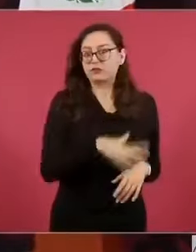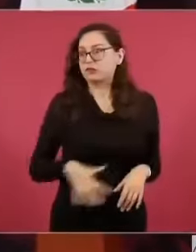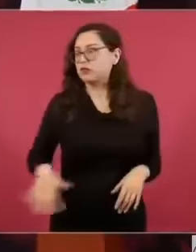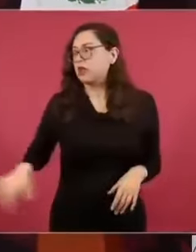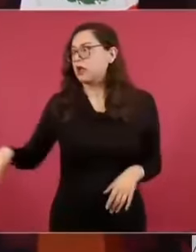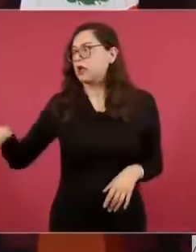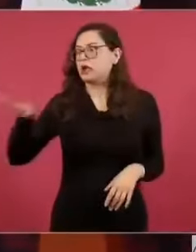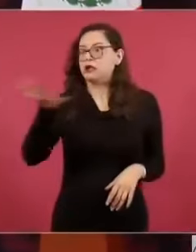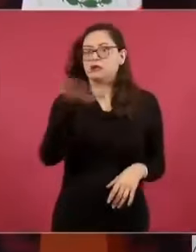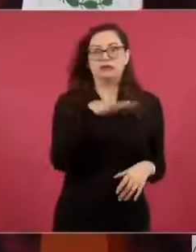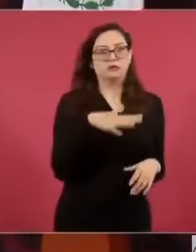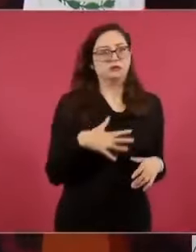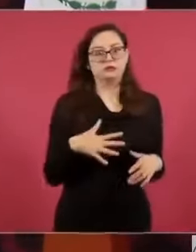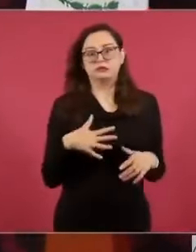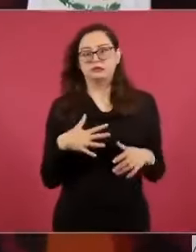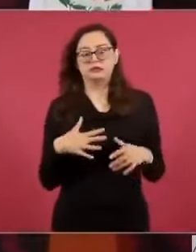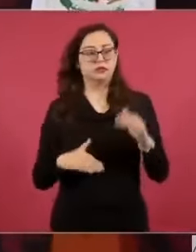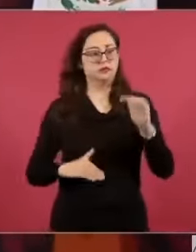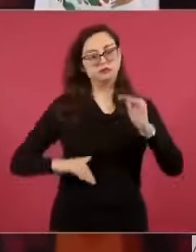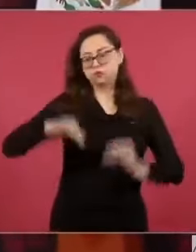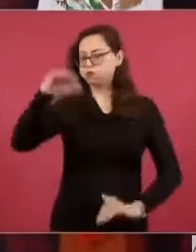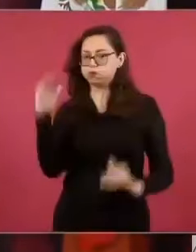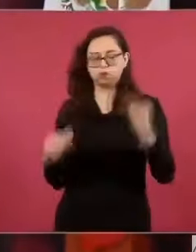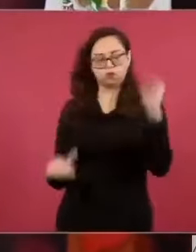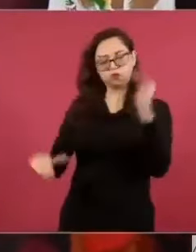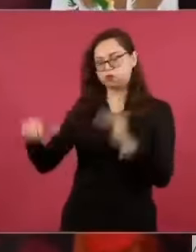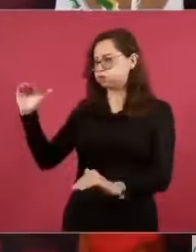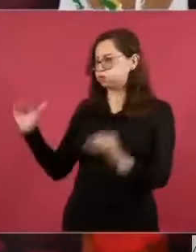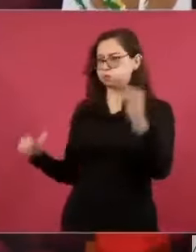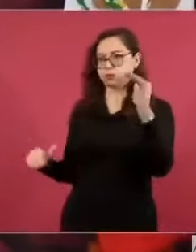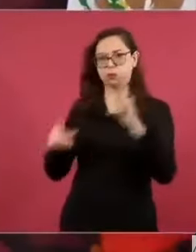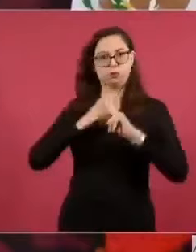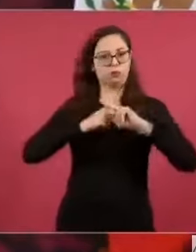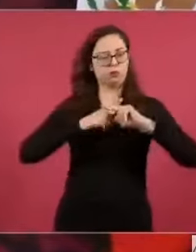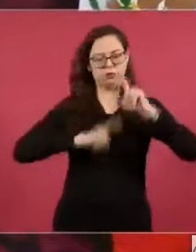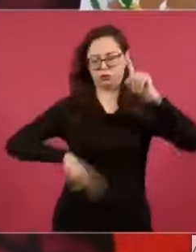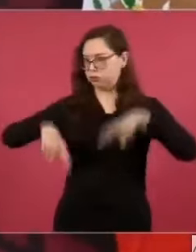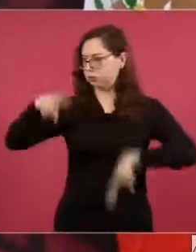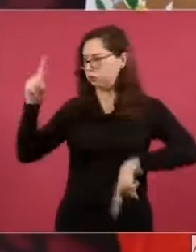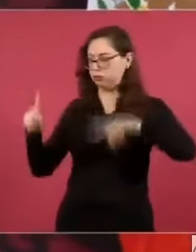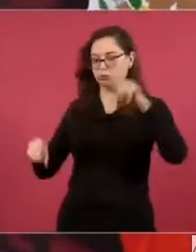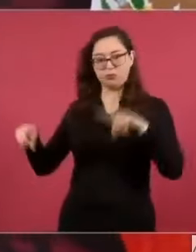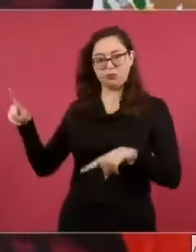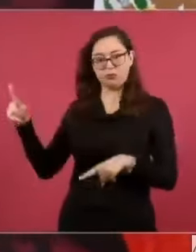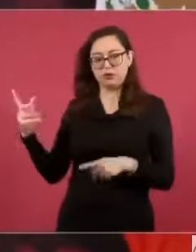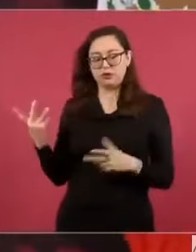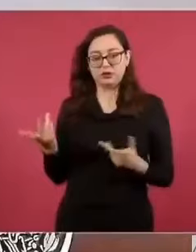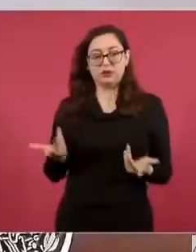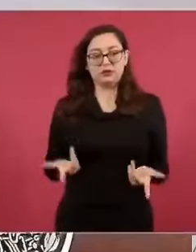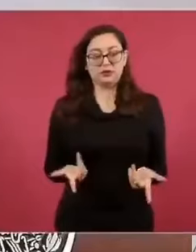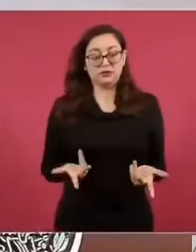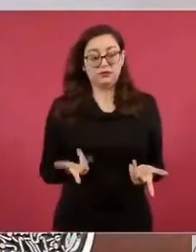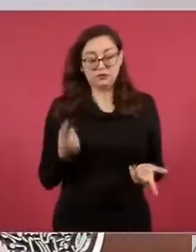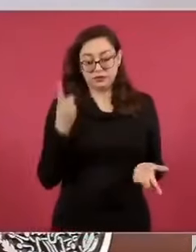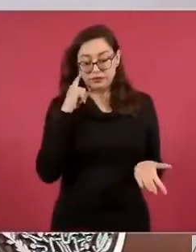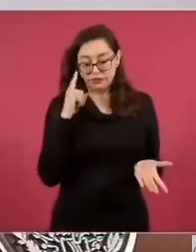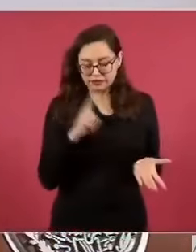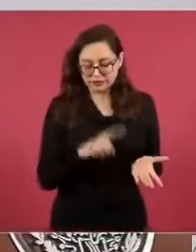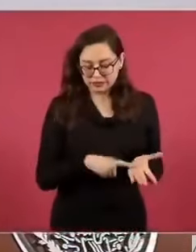No fue mucho el crecimiento, creo que estaban